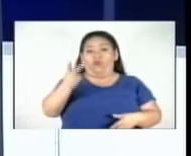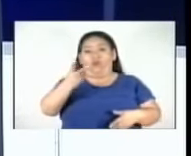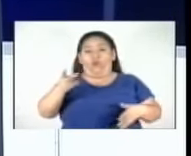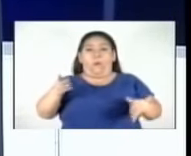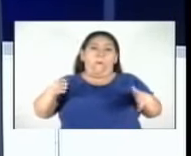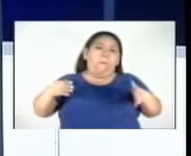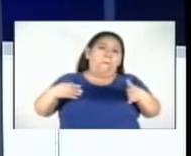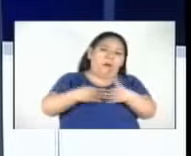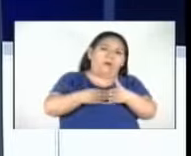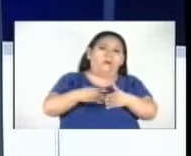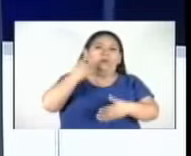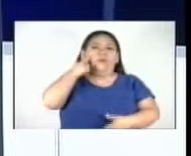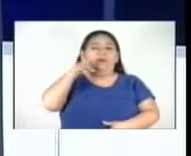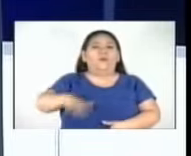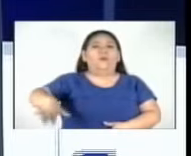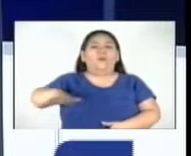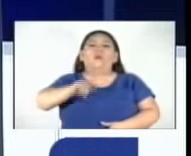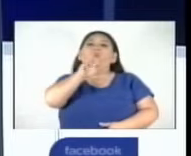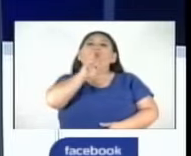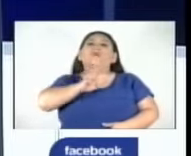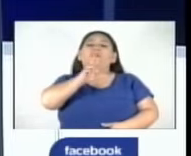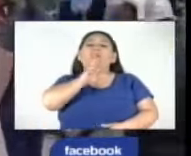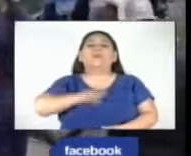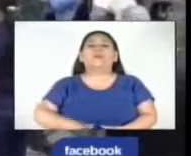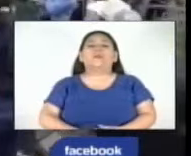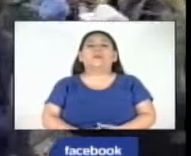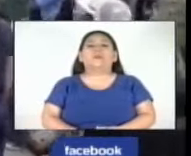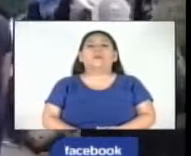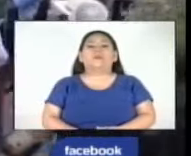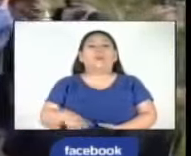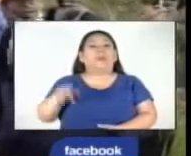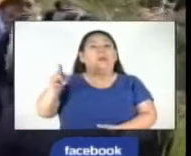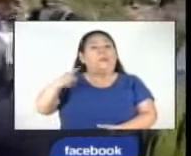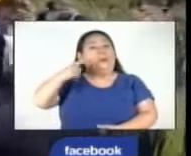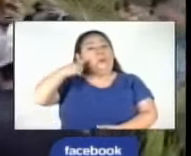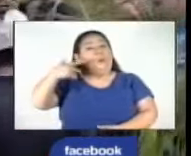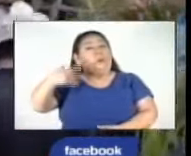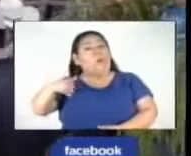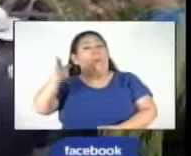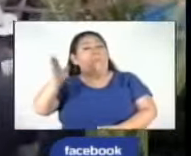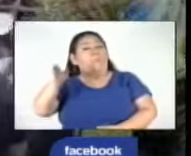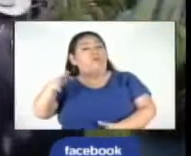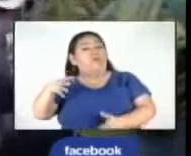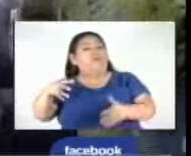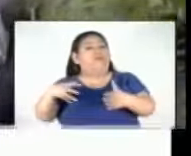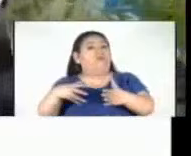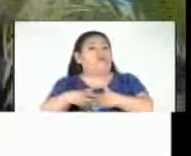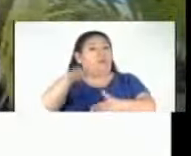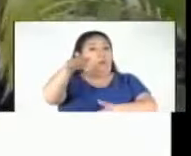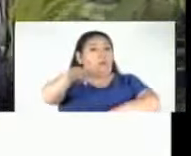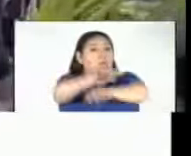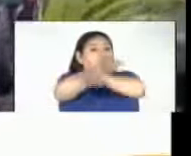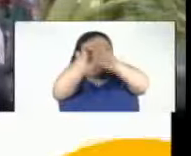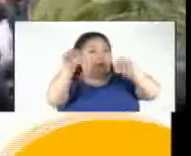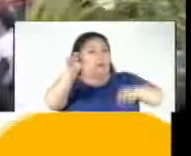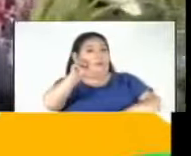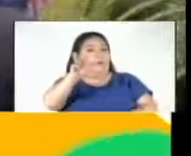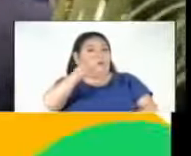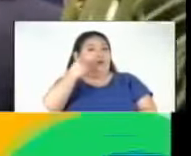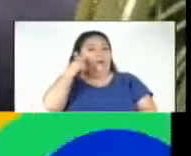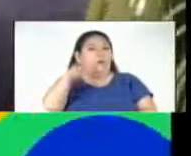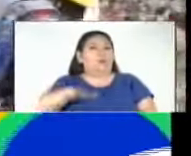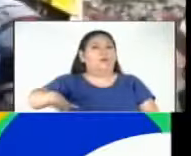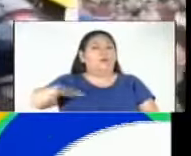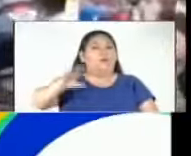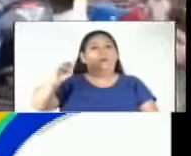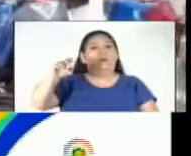una carretera en el noroeste de Honduras. Un fatal accidente de tránsito ocurrió la mañana de este miércoles en San